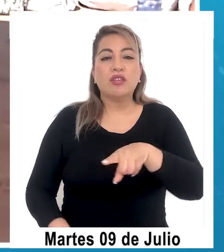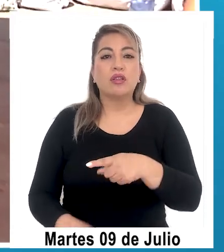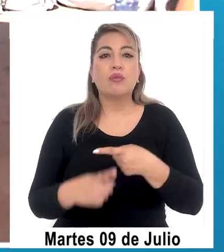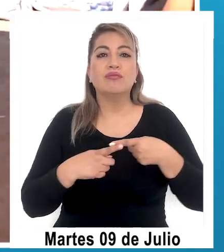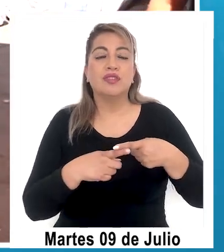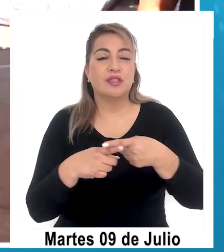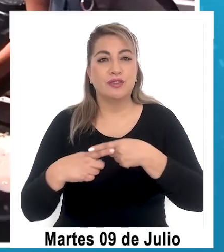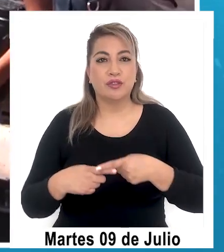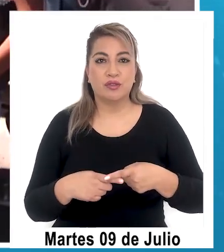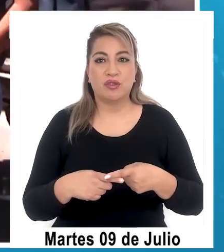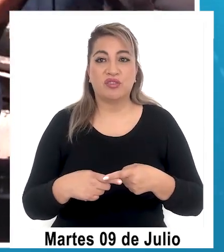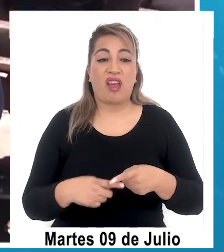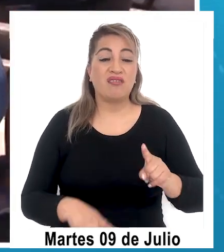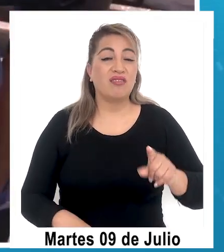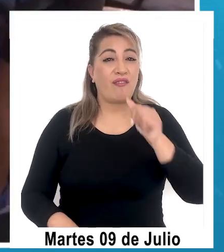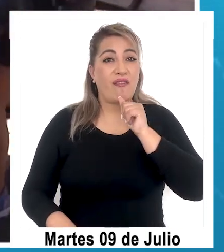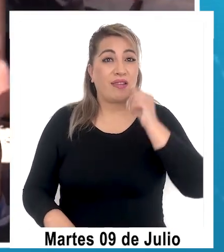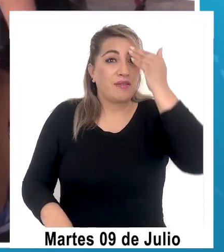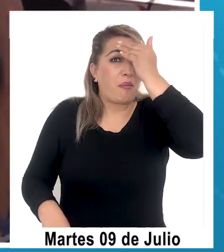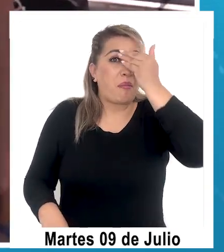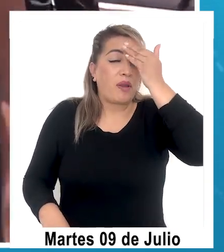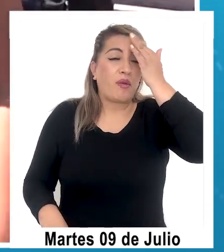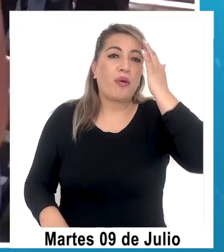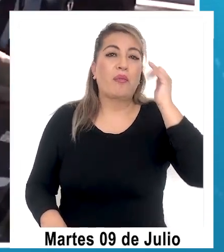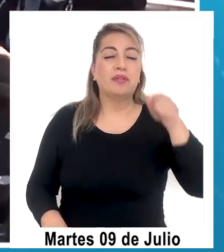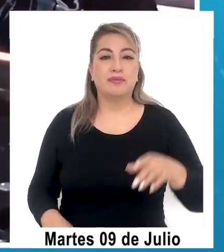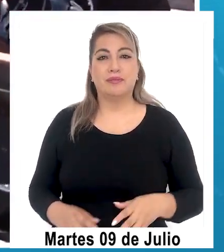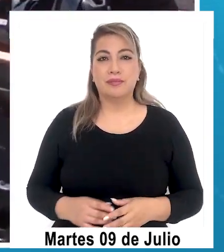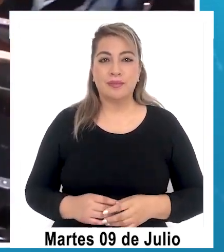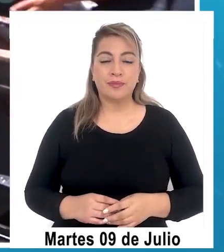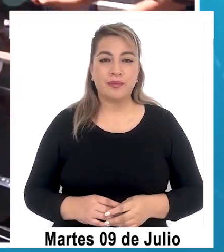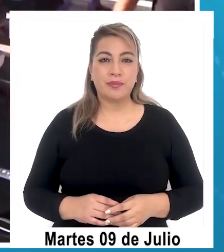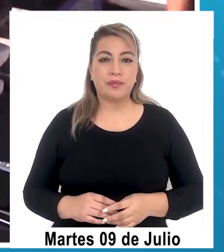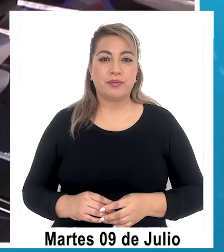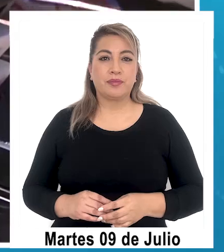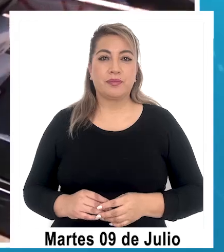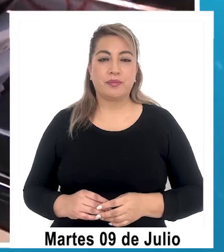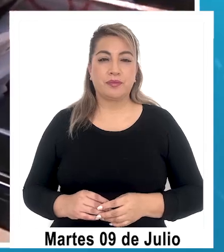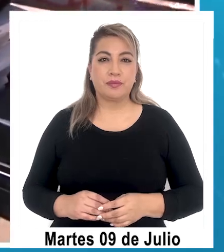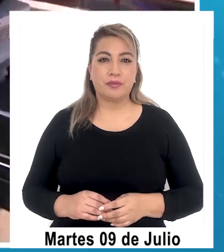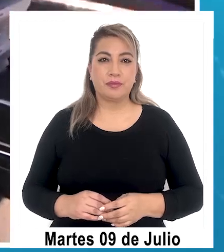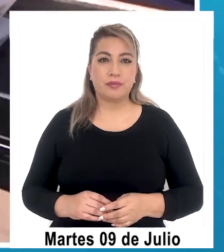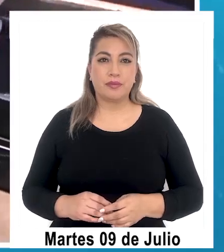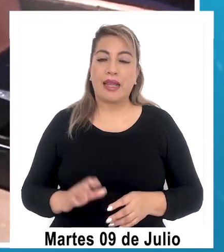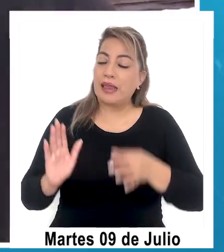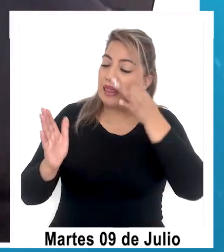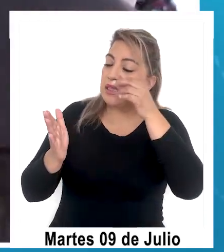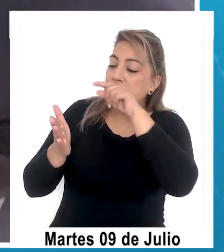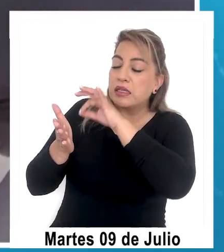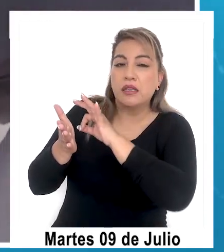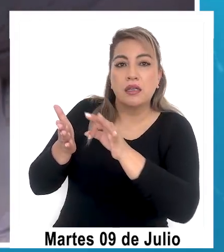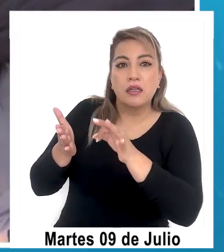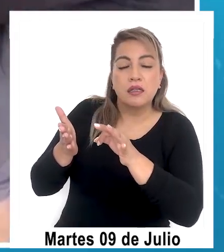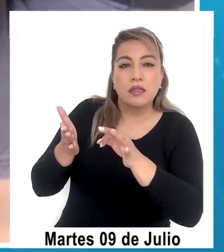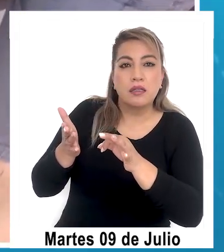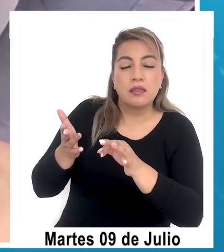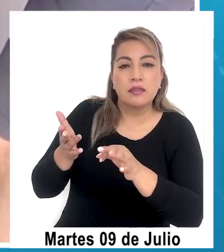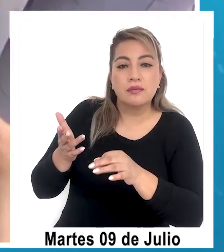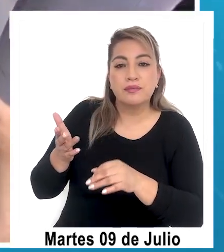despreocupada por estos hechos. Ok, mire, acá dice que las